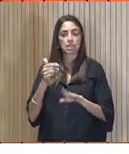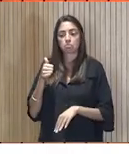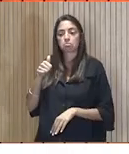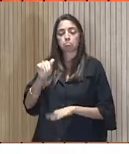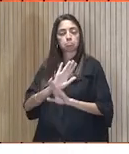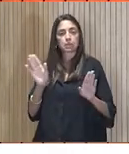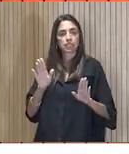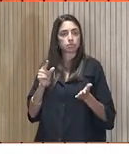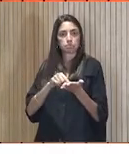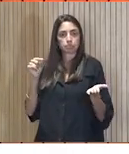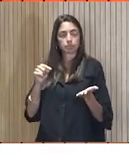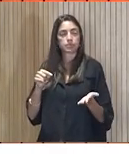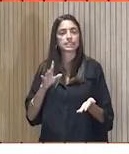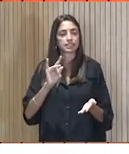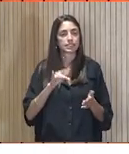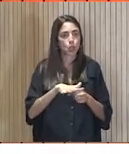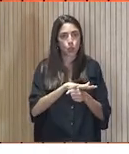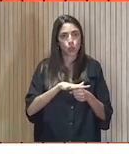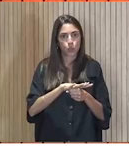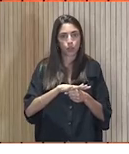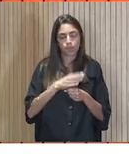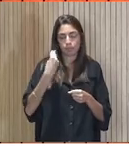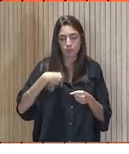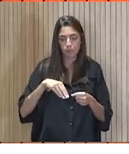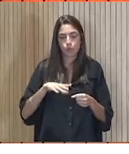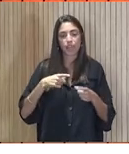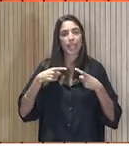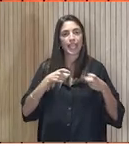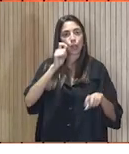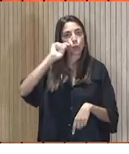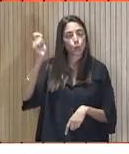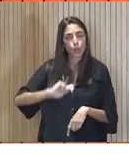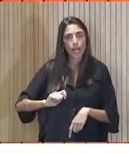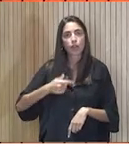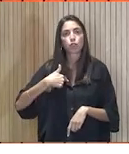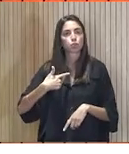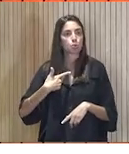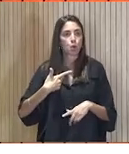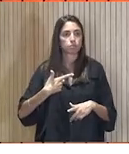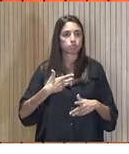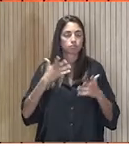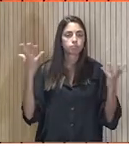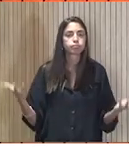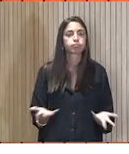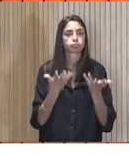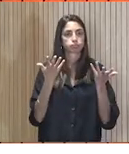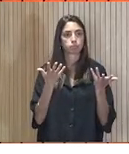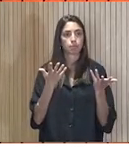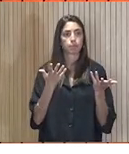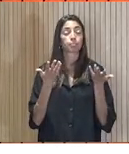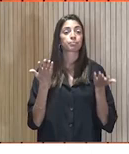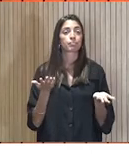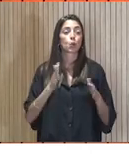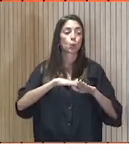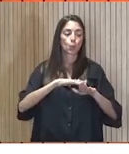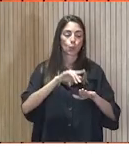En las tres áreas que comentaba, la guerra de Ucrania ha venido a poner el dedo. No hay ninguna duda. Ha afectado a la vulnerabilidad